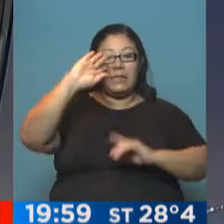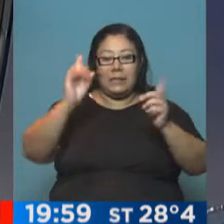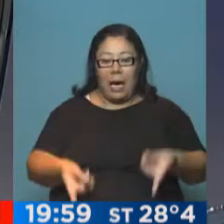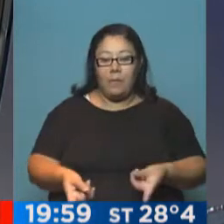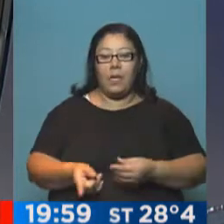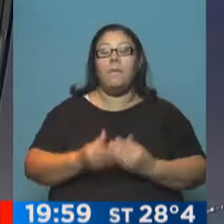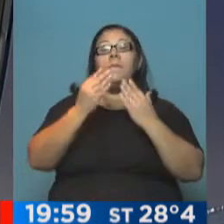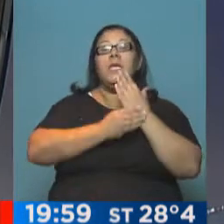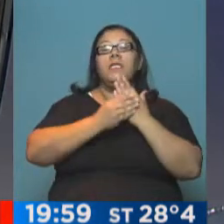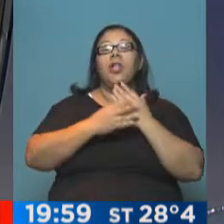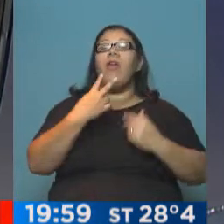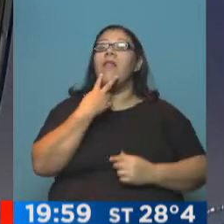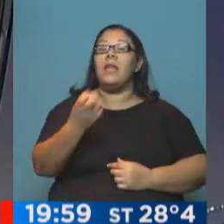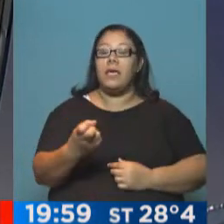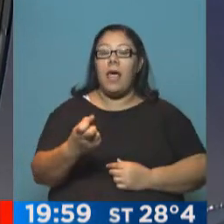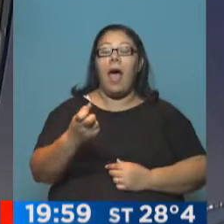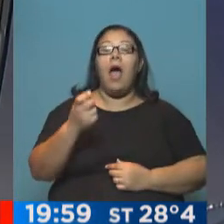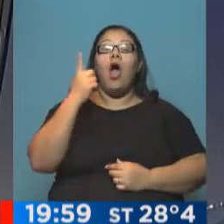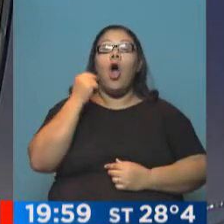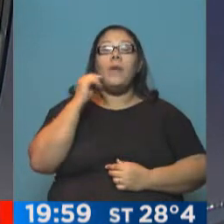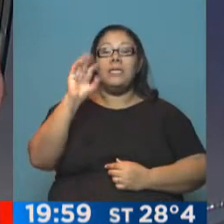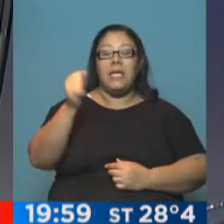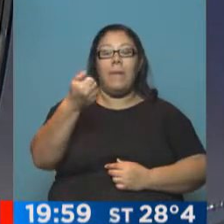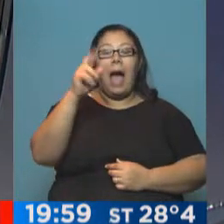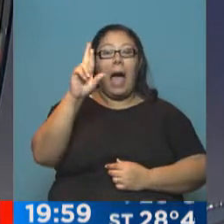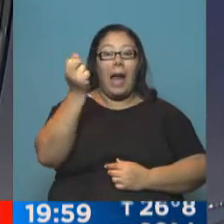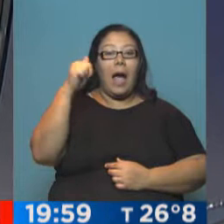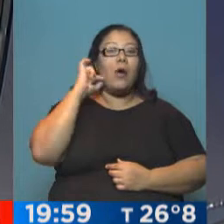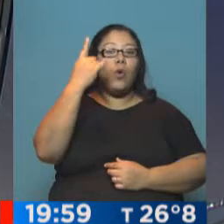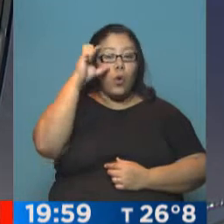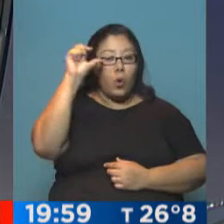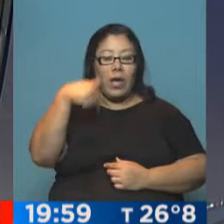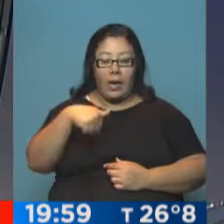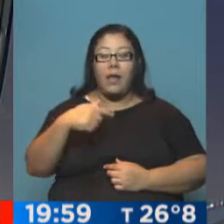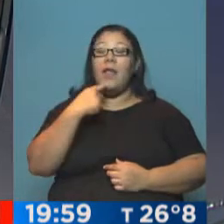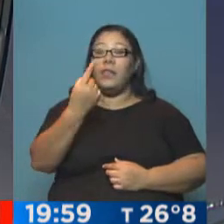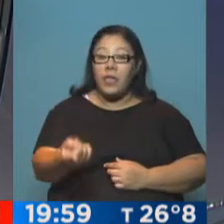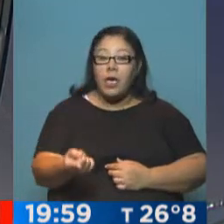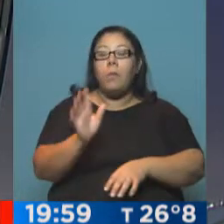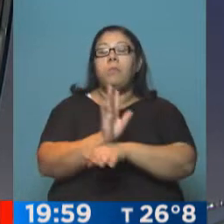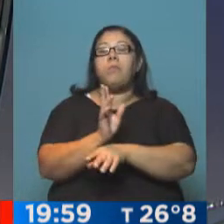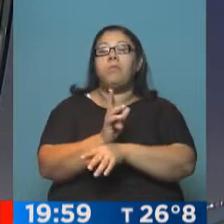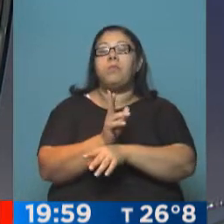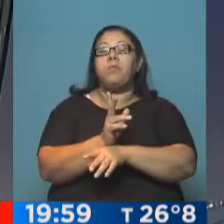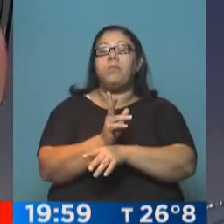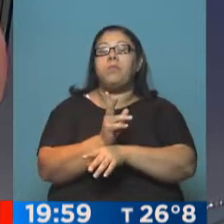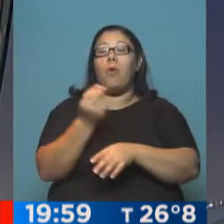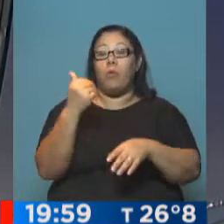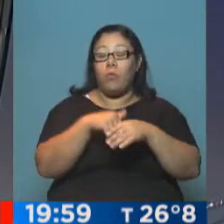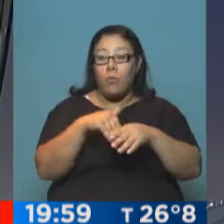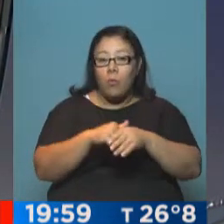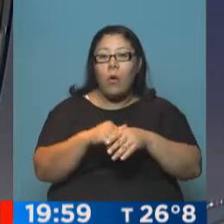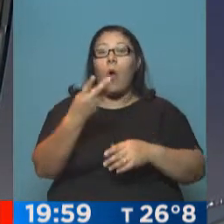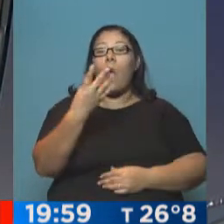anunció fue el ministro de Energía, Juan José Aranguren, quien además indicó que la medida apunta a ahorrar 4 mil millones de dólares para